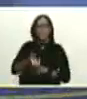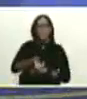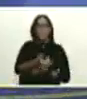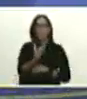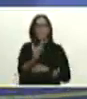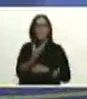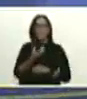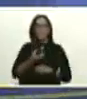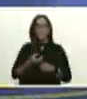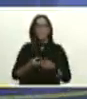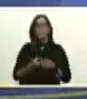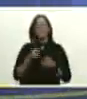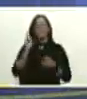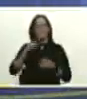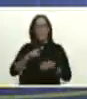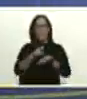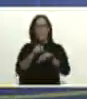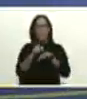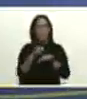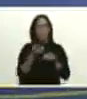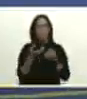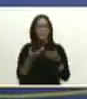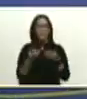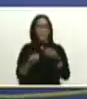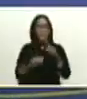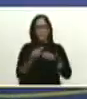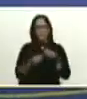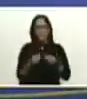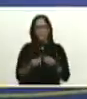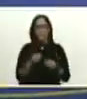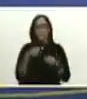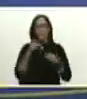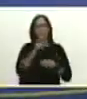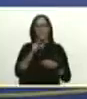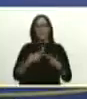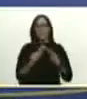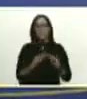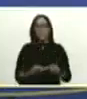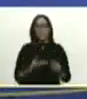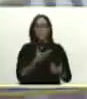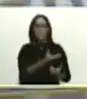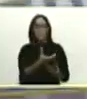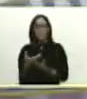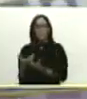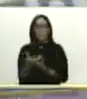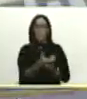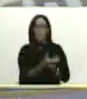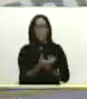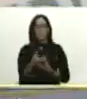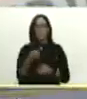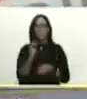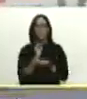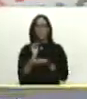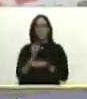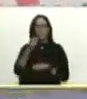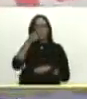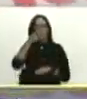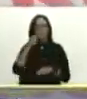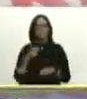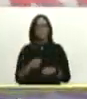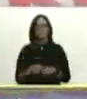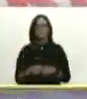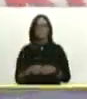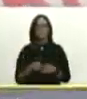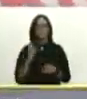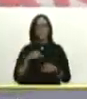preparándonos también con el personal de voluntarios con los bomberos con protección civil en estos momentos se está coordinando con el